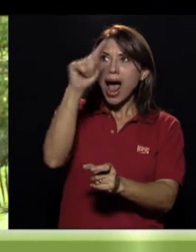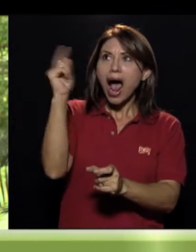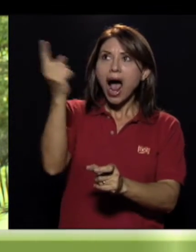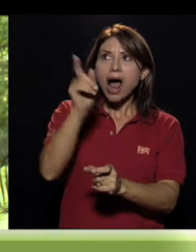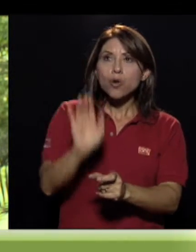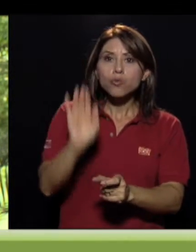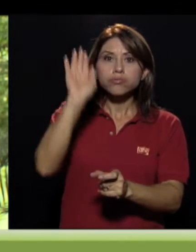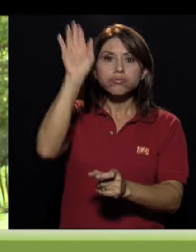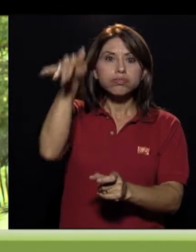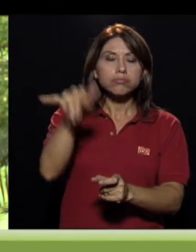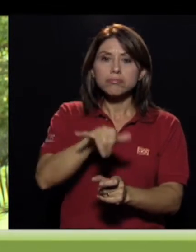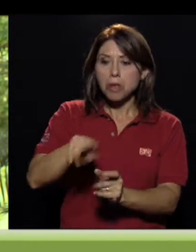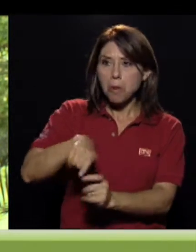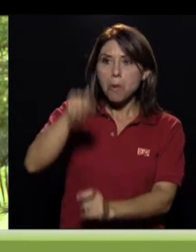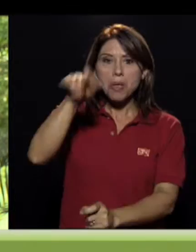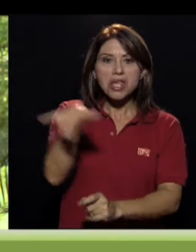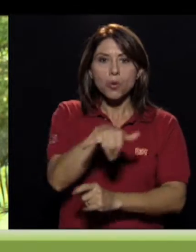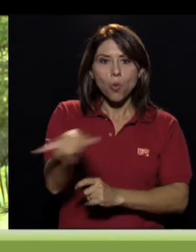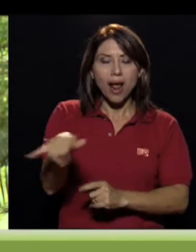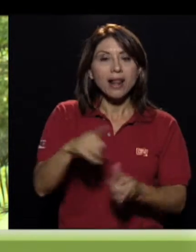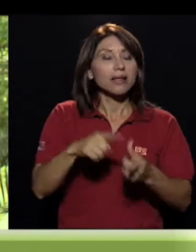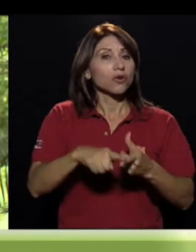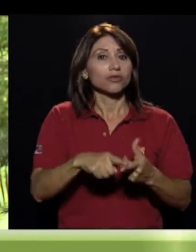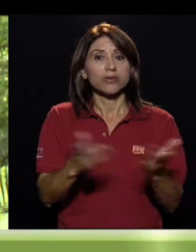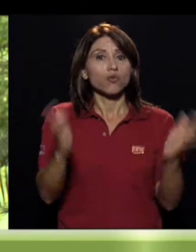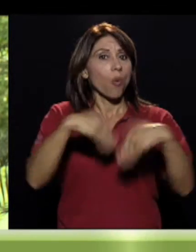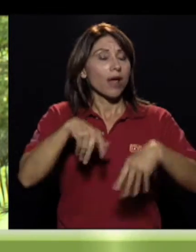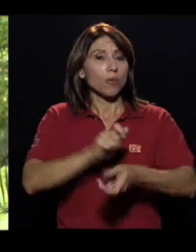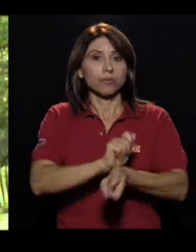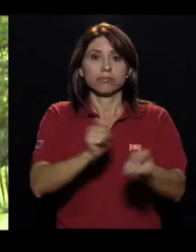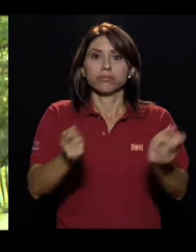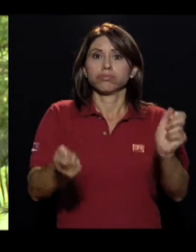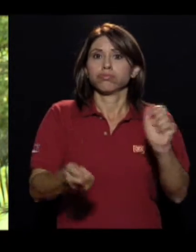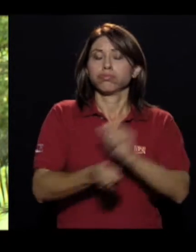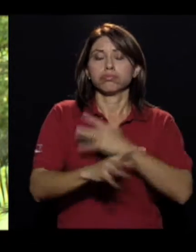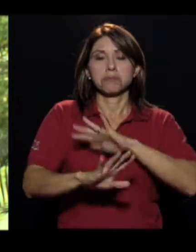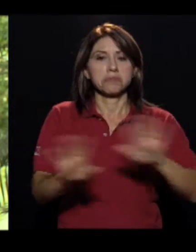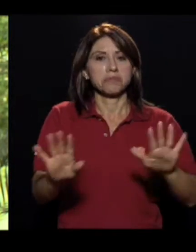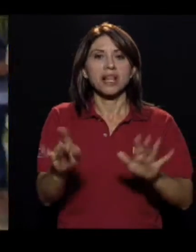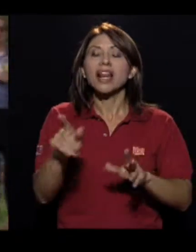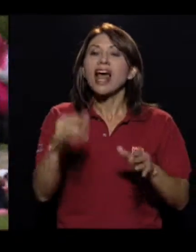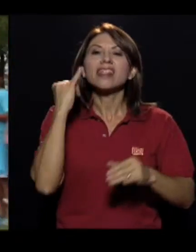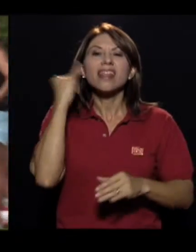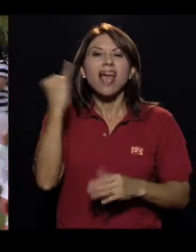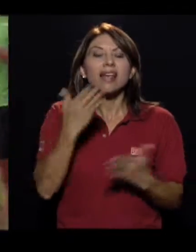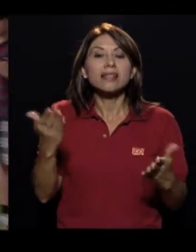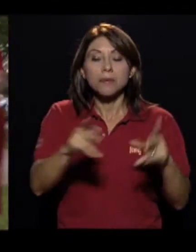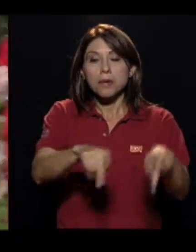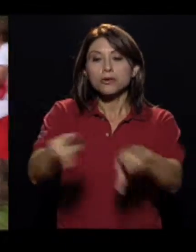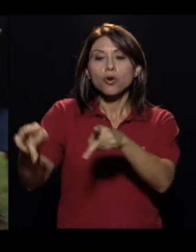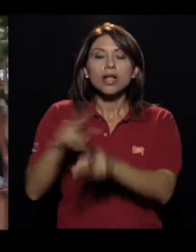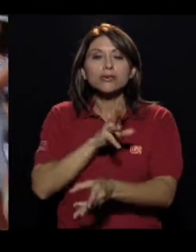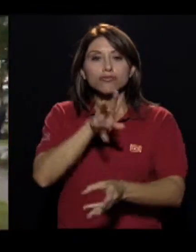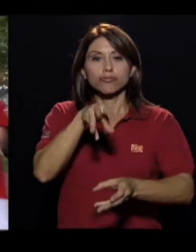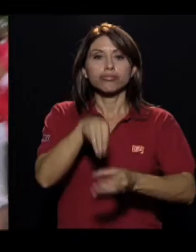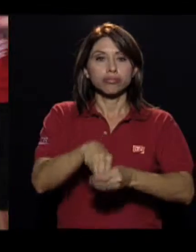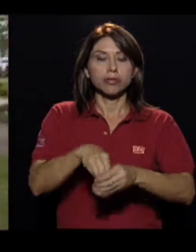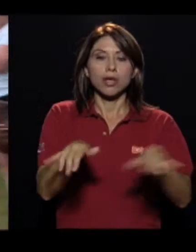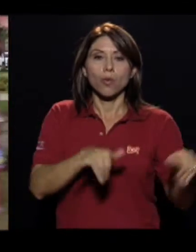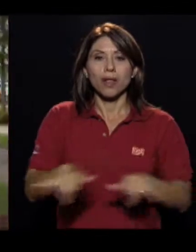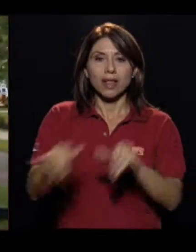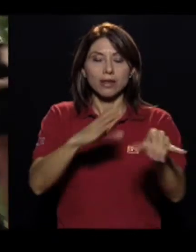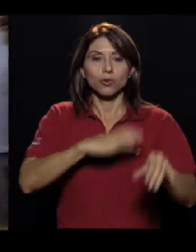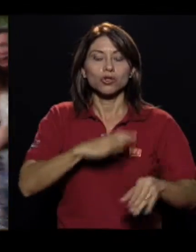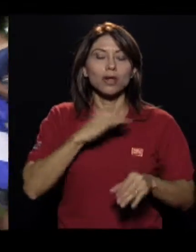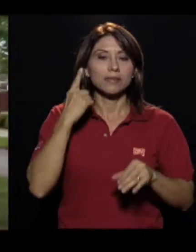no hay como tanta variación, ¿verdad? La idea siempre es inclusión e igualdad de condiciones para que la persona